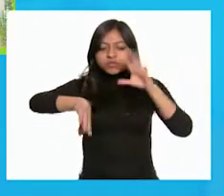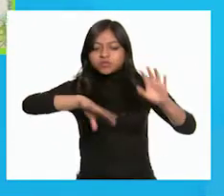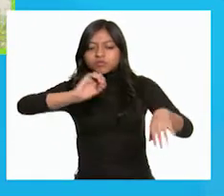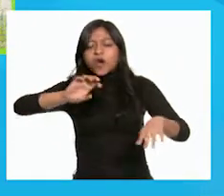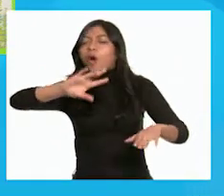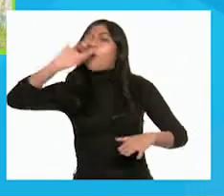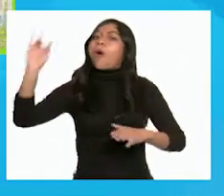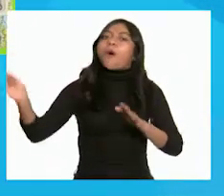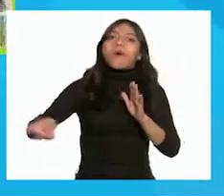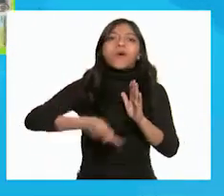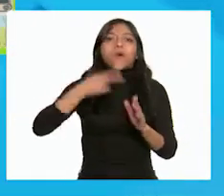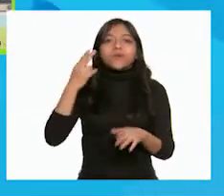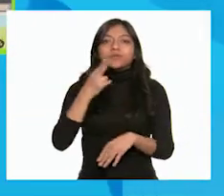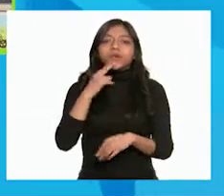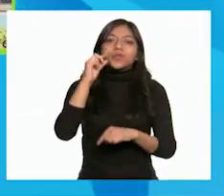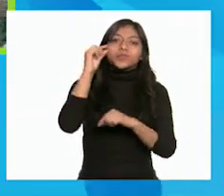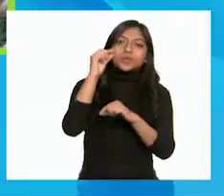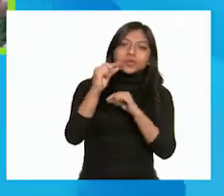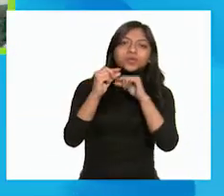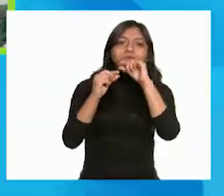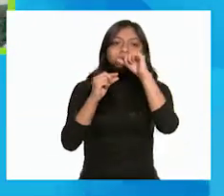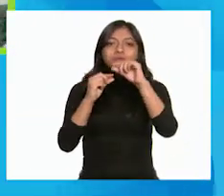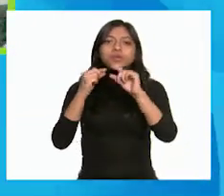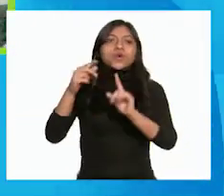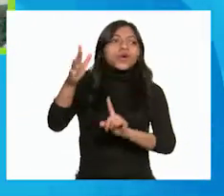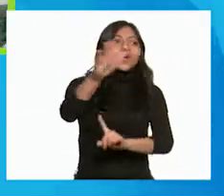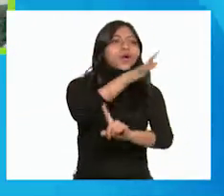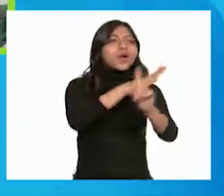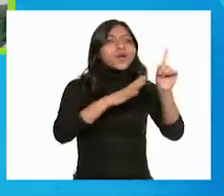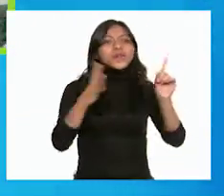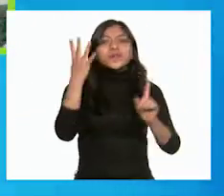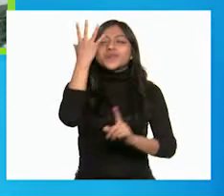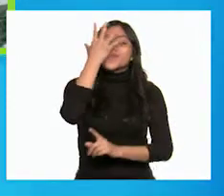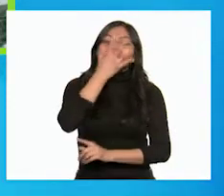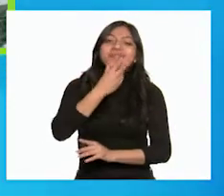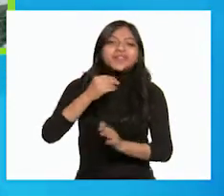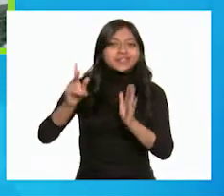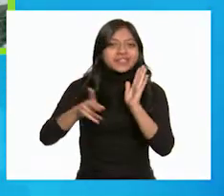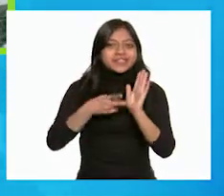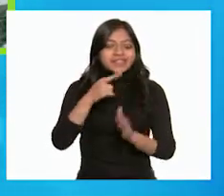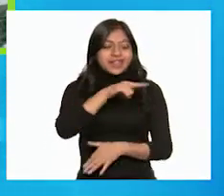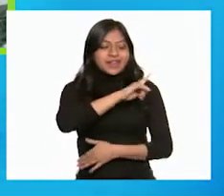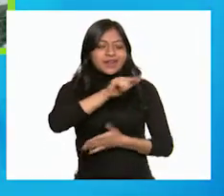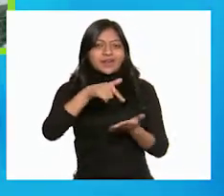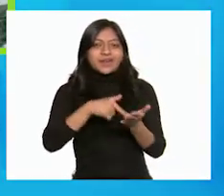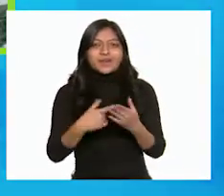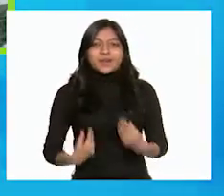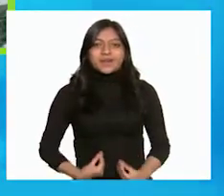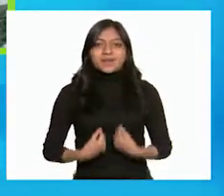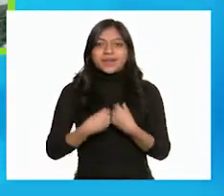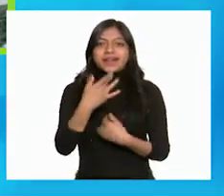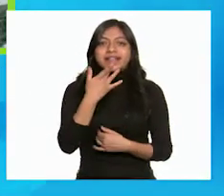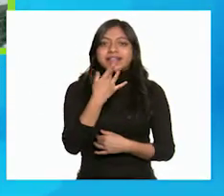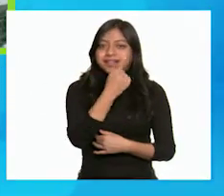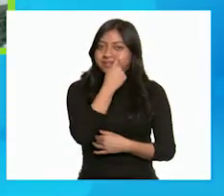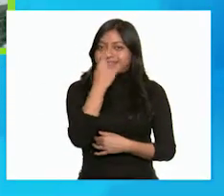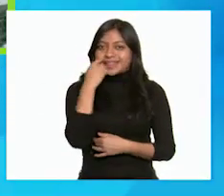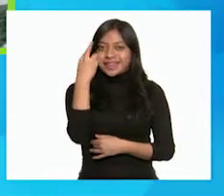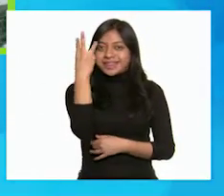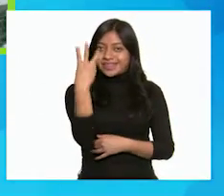allí y poco a poco todo ha ido mejorando en el lugar en donde vive Rana de Tres Ojos.